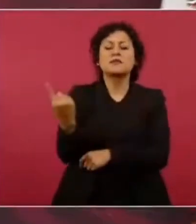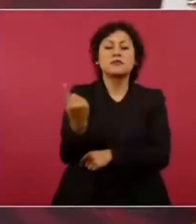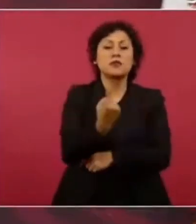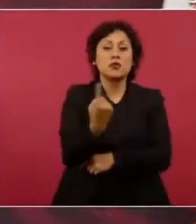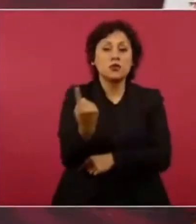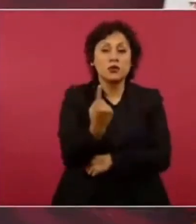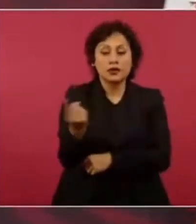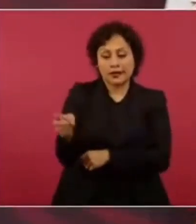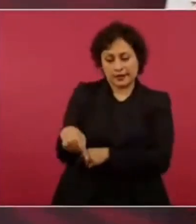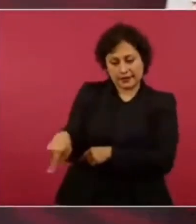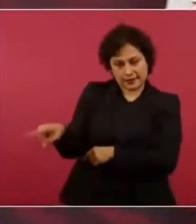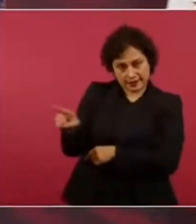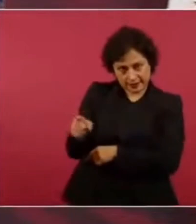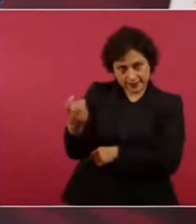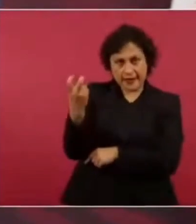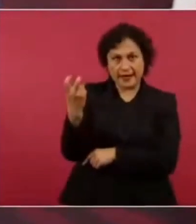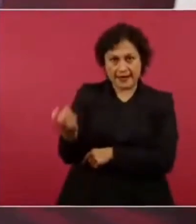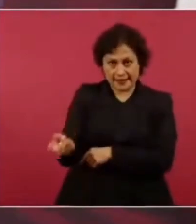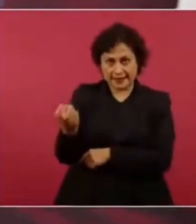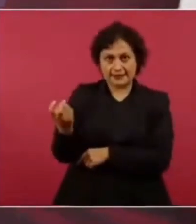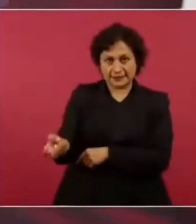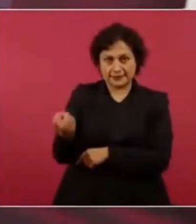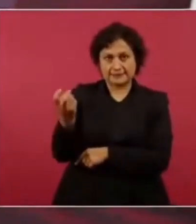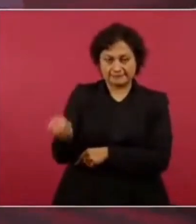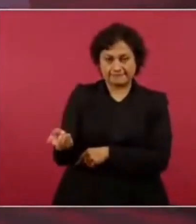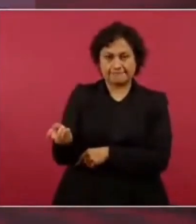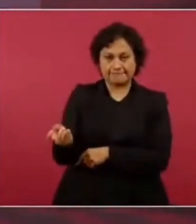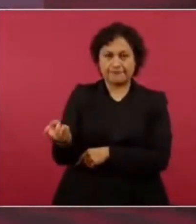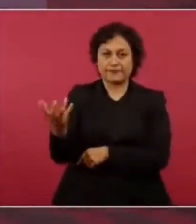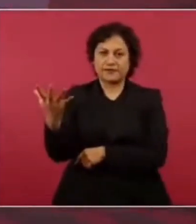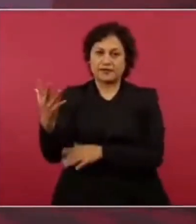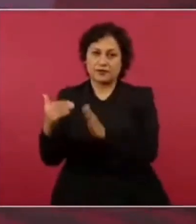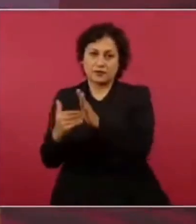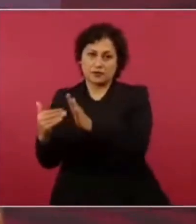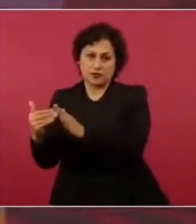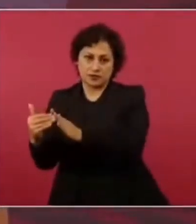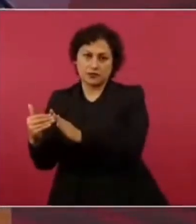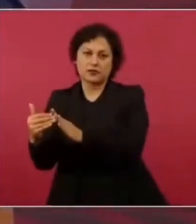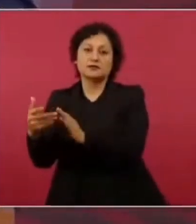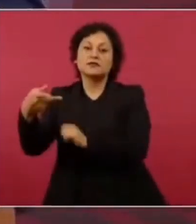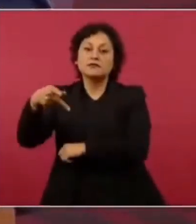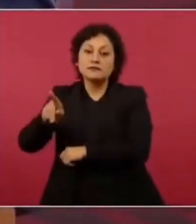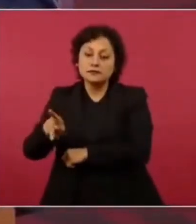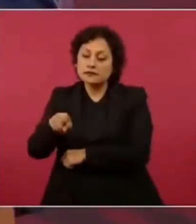tienen más capacidad de compra que antes